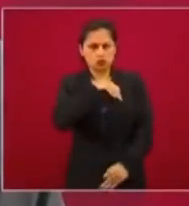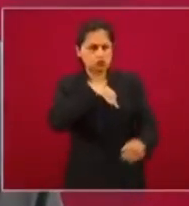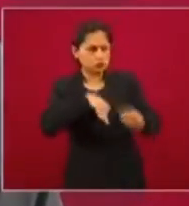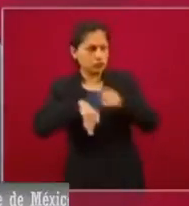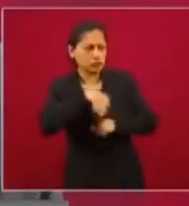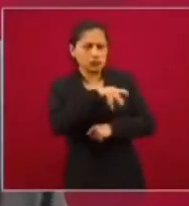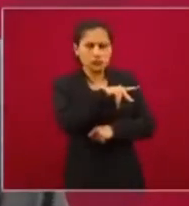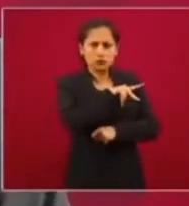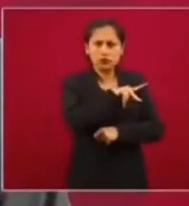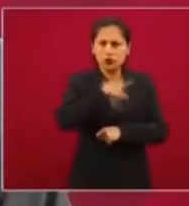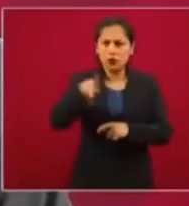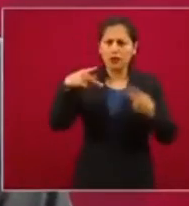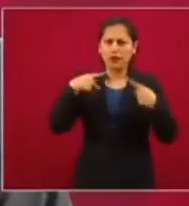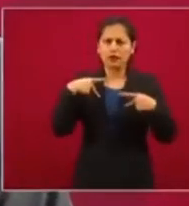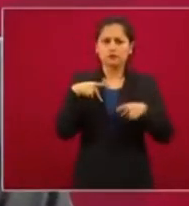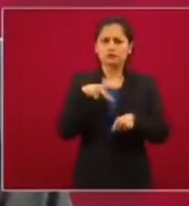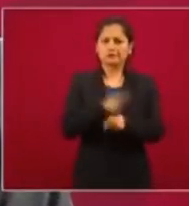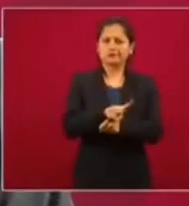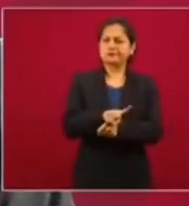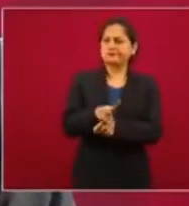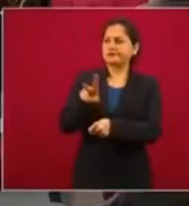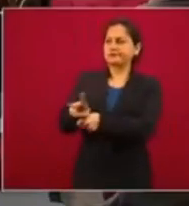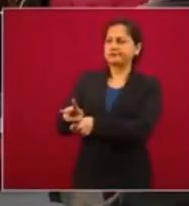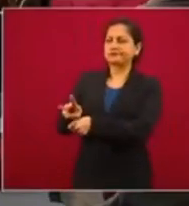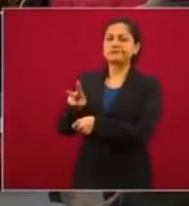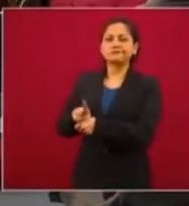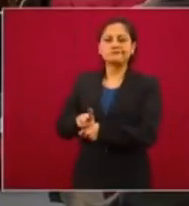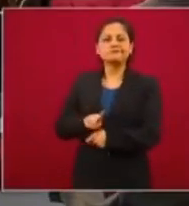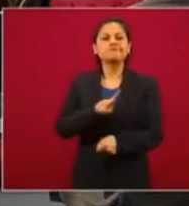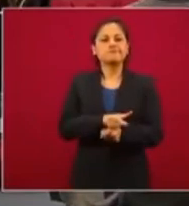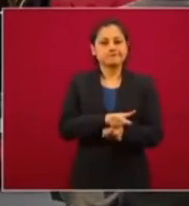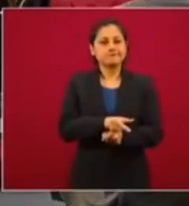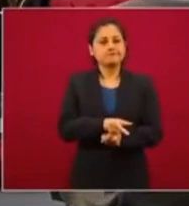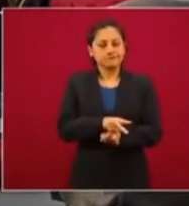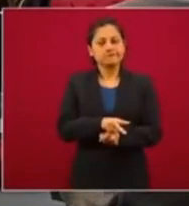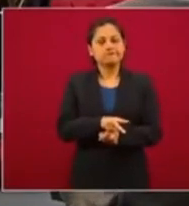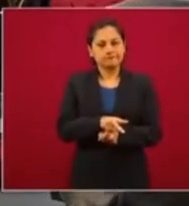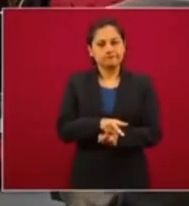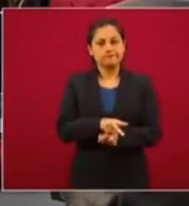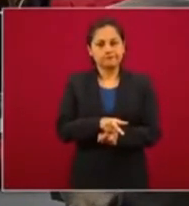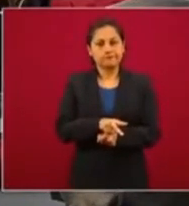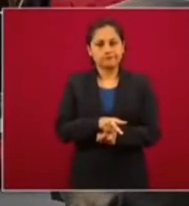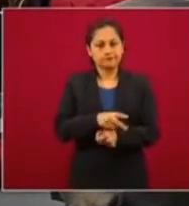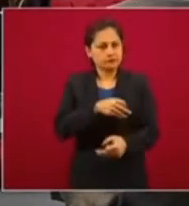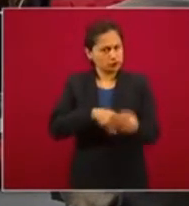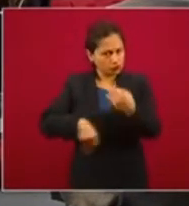Vamos a estar vigilantes los ciudadanos.